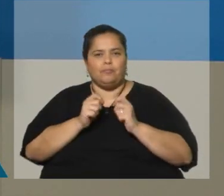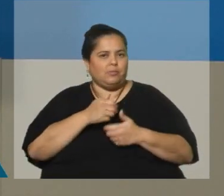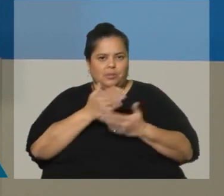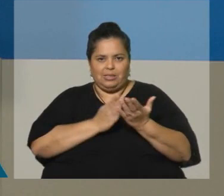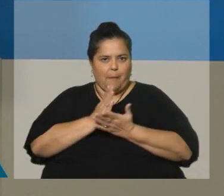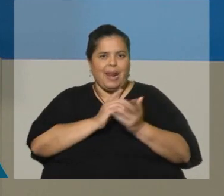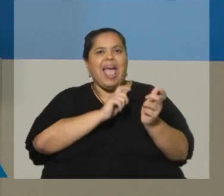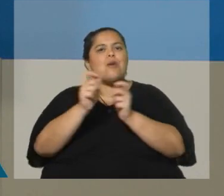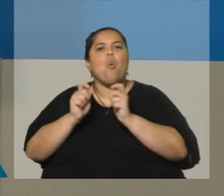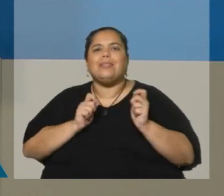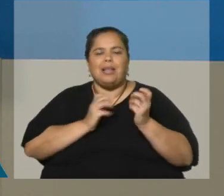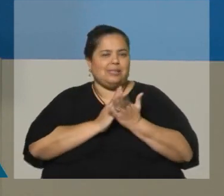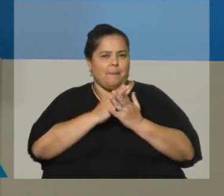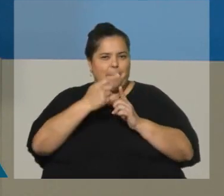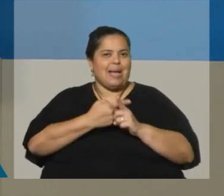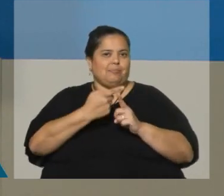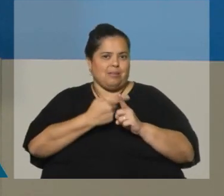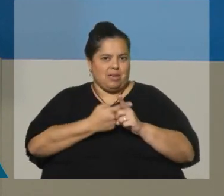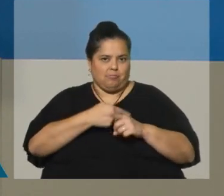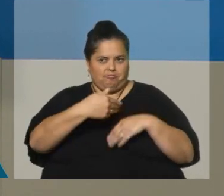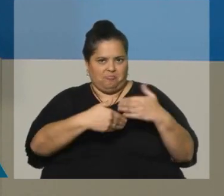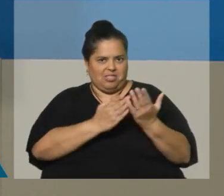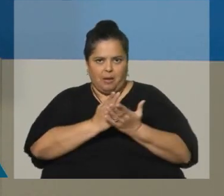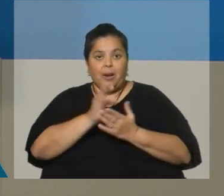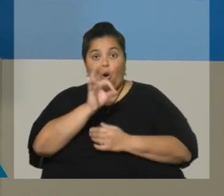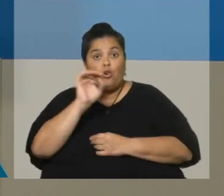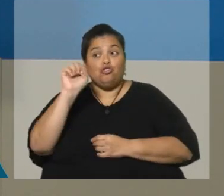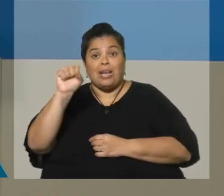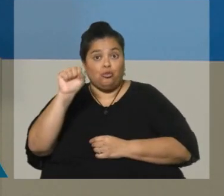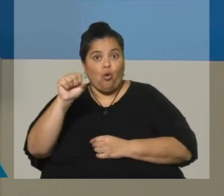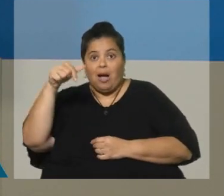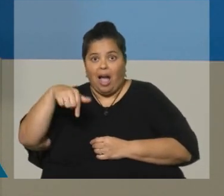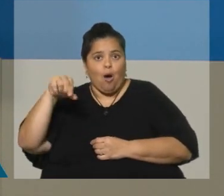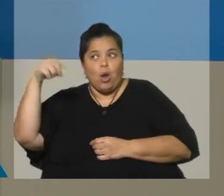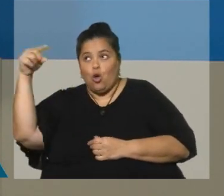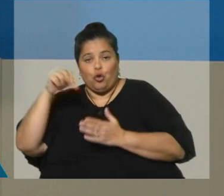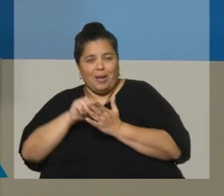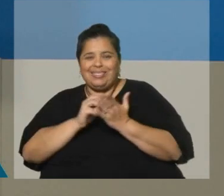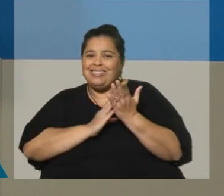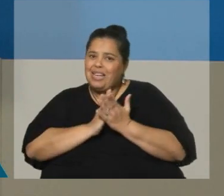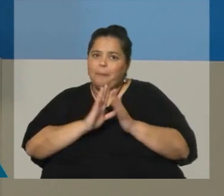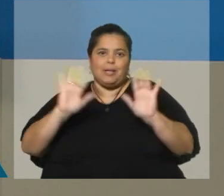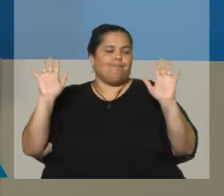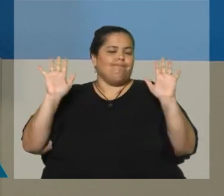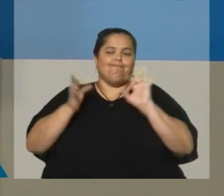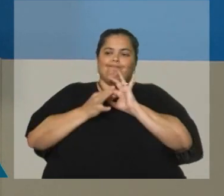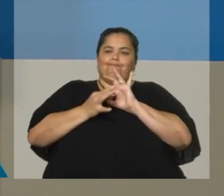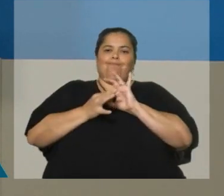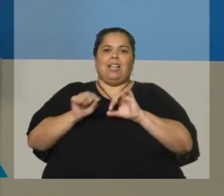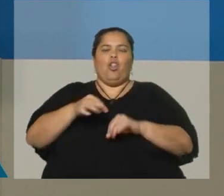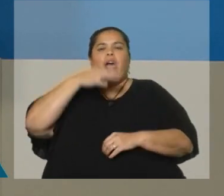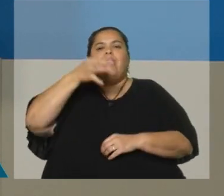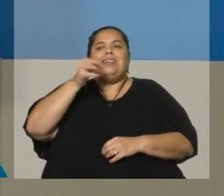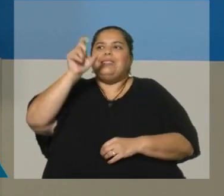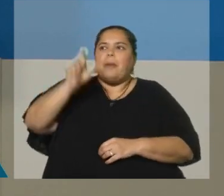por ejemplo, que hacemos todos los meses, o el censo, y el censo en Uruguay y el censo en otros países, se atienen a la declaración de las personas. Pero, digamos,